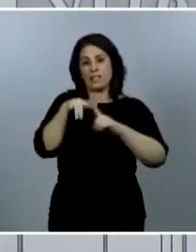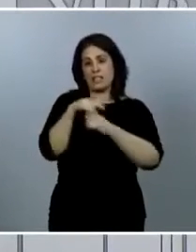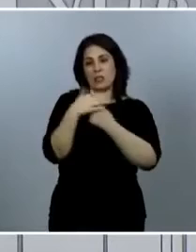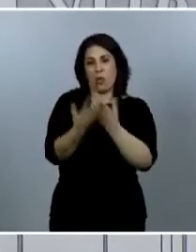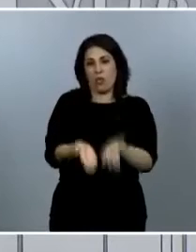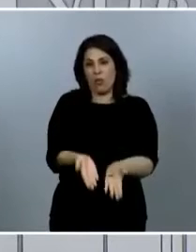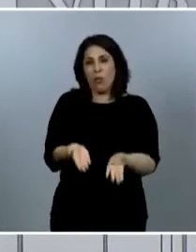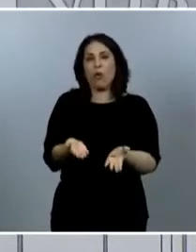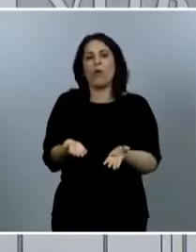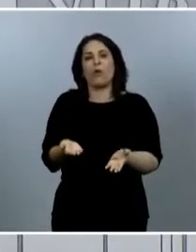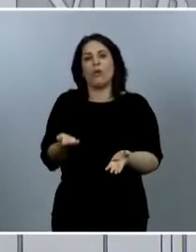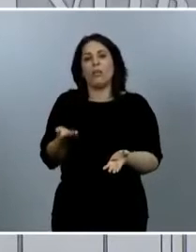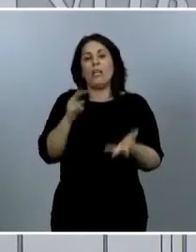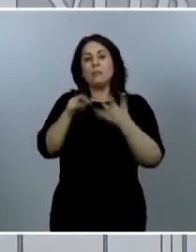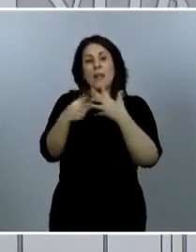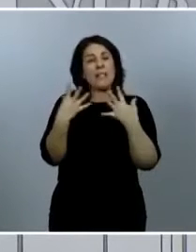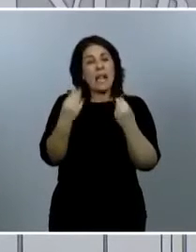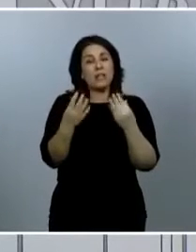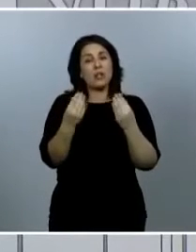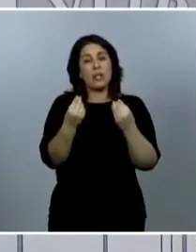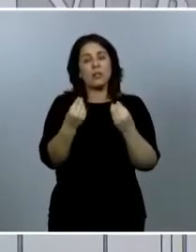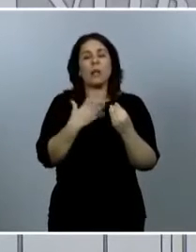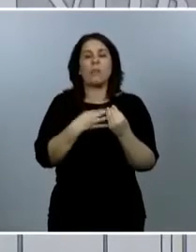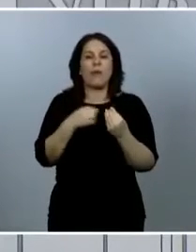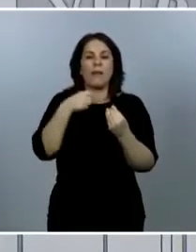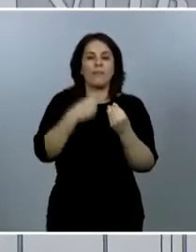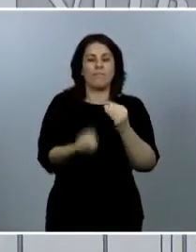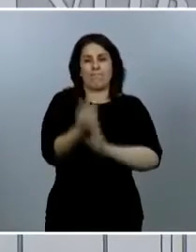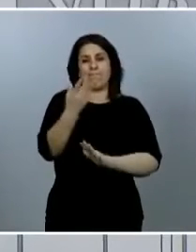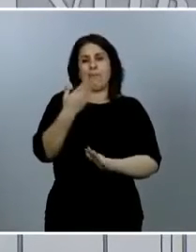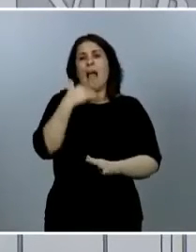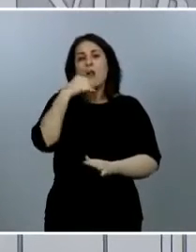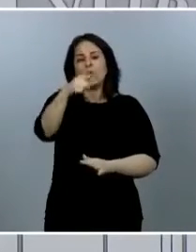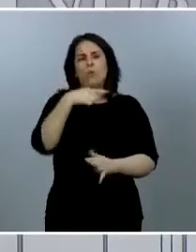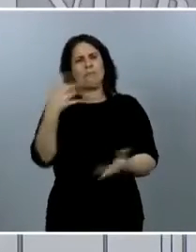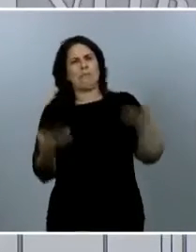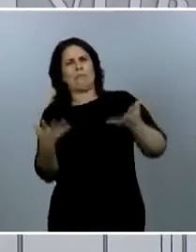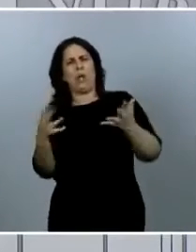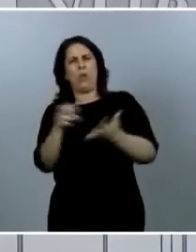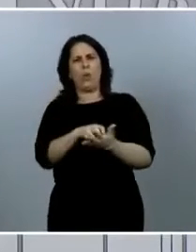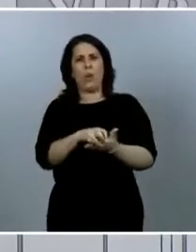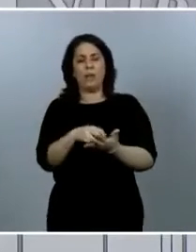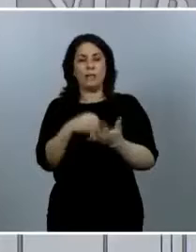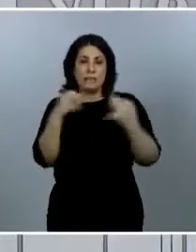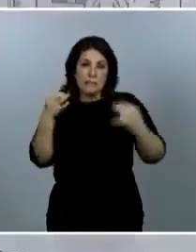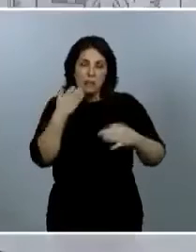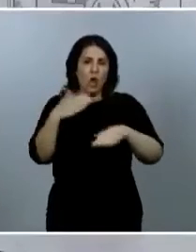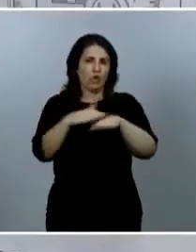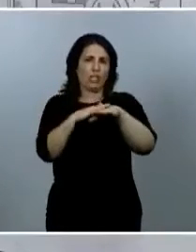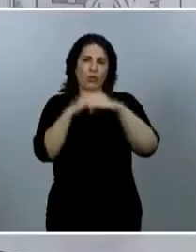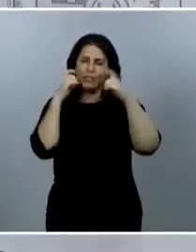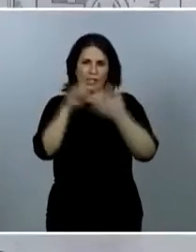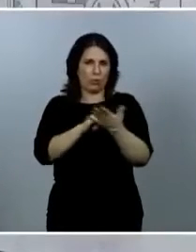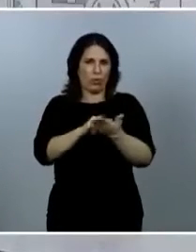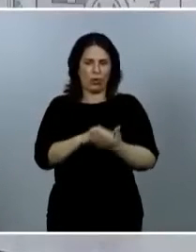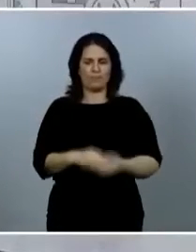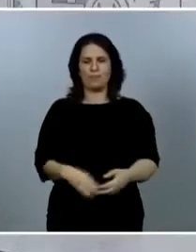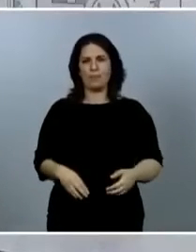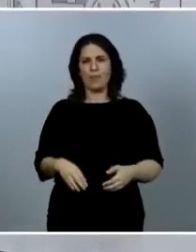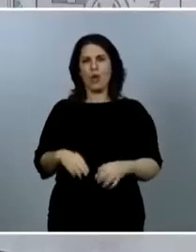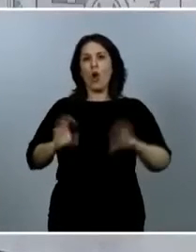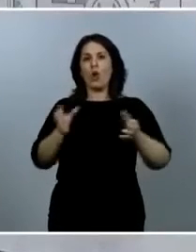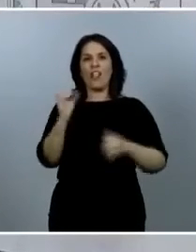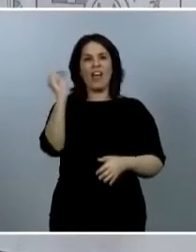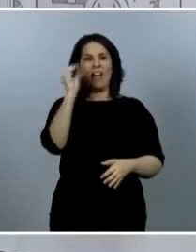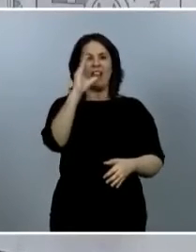alguna duda. Si es así, lo siento y trataremos de solucionarlo lo antes posible. Onda Cero le pregunta si le consta que en las últimas